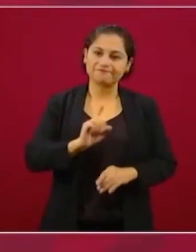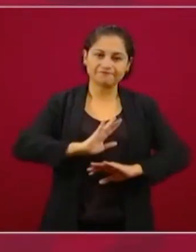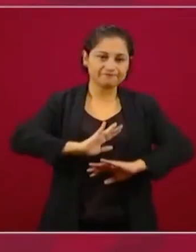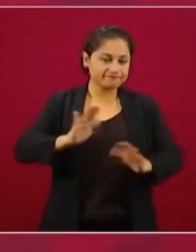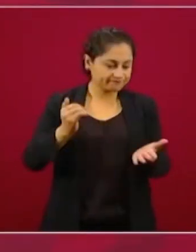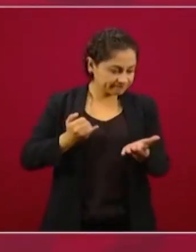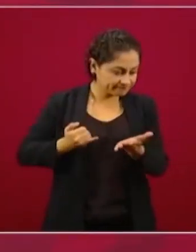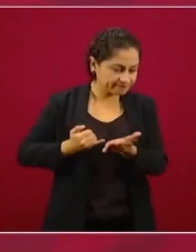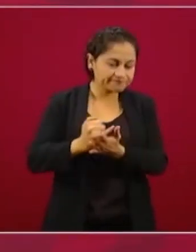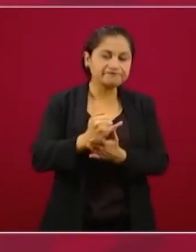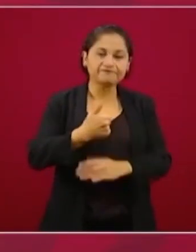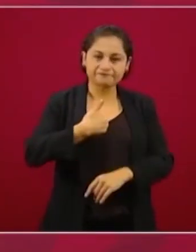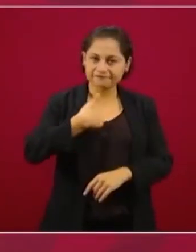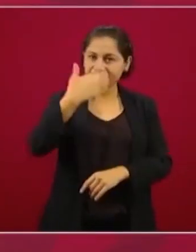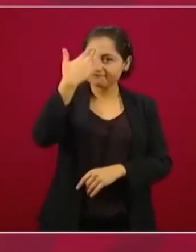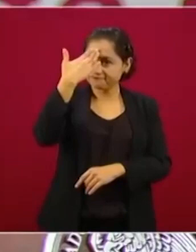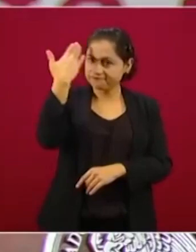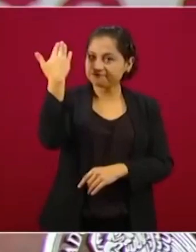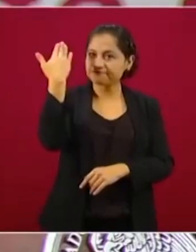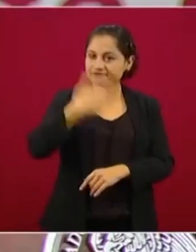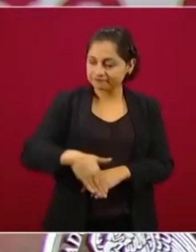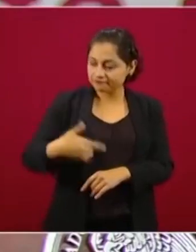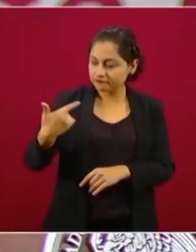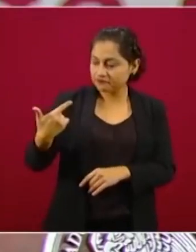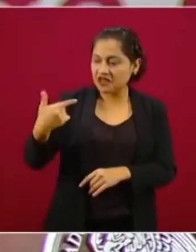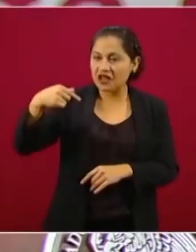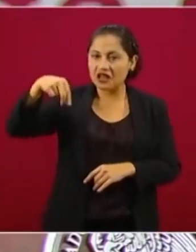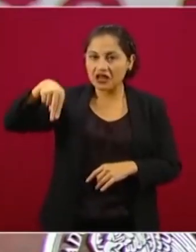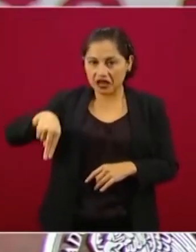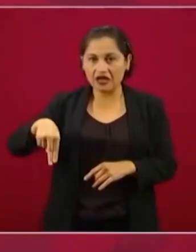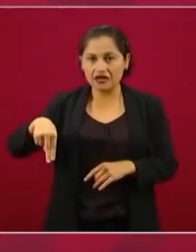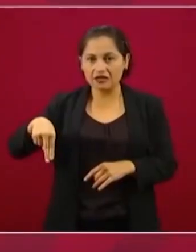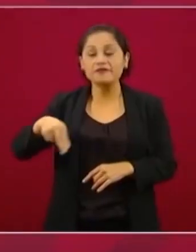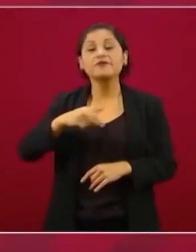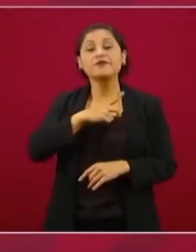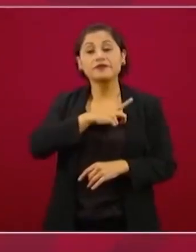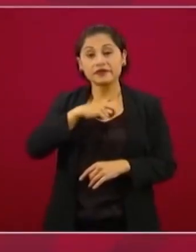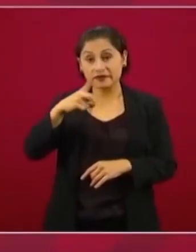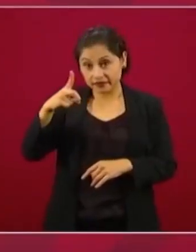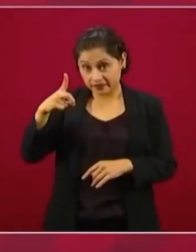La Guardia Nacional tiene que tener